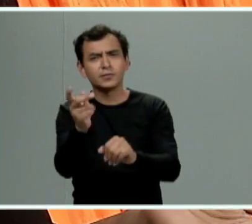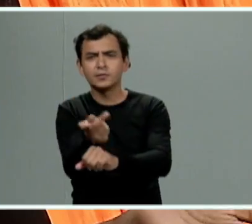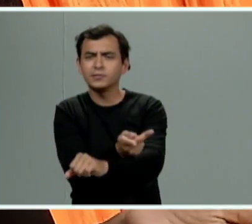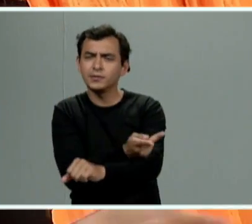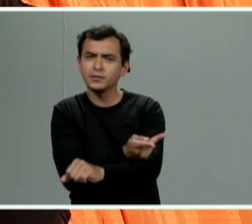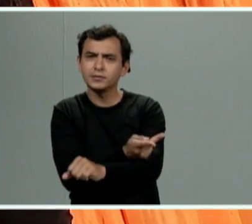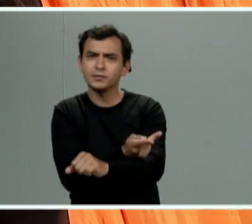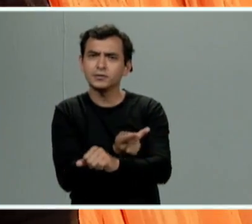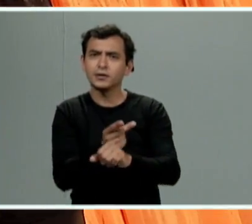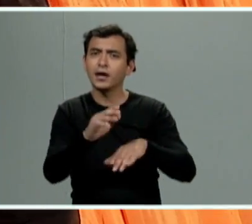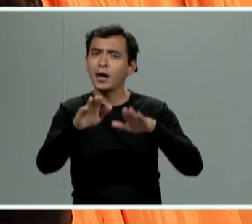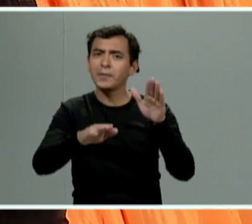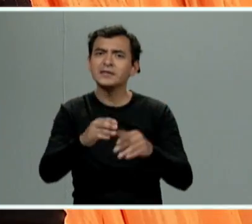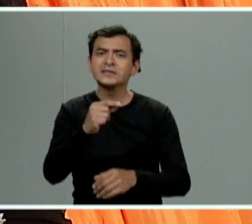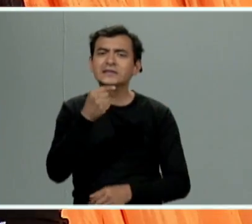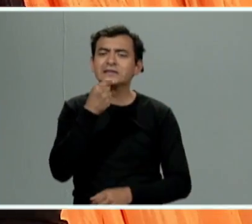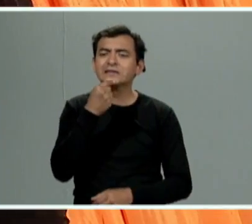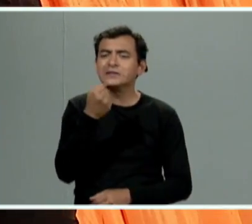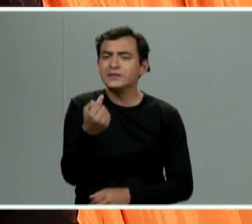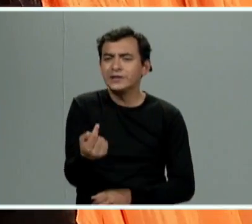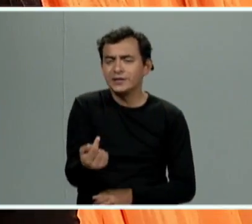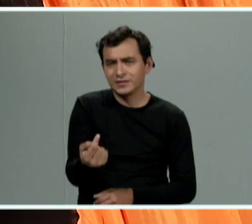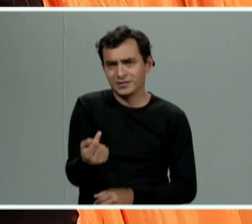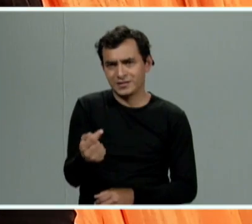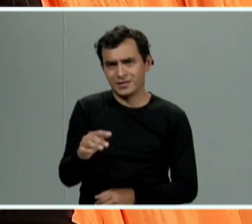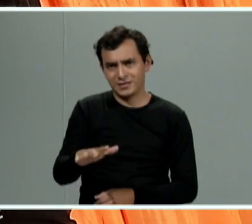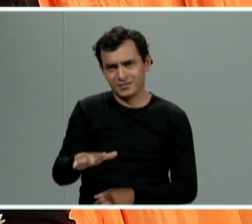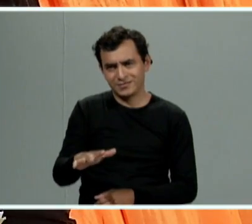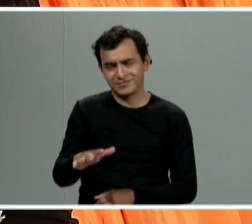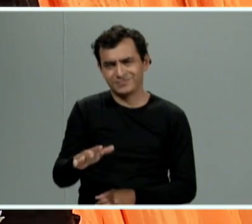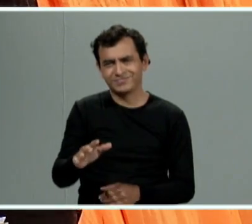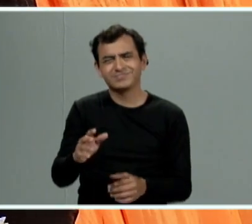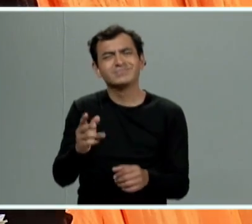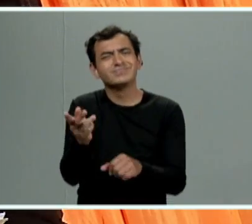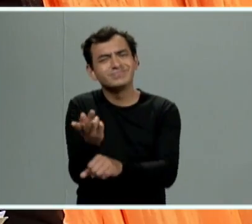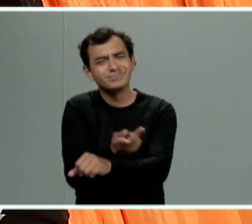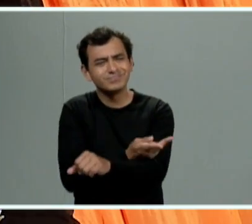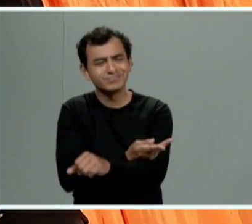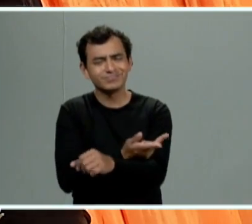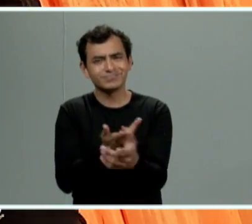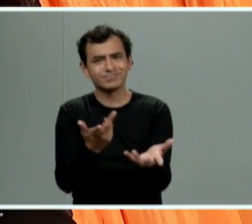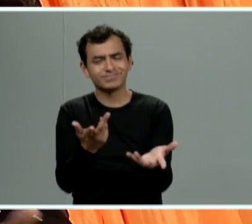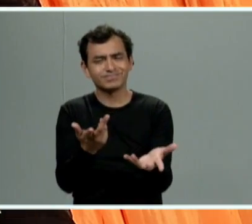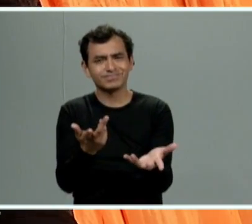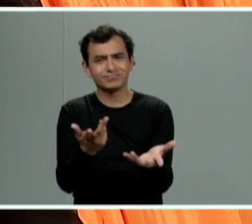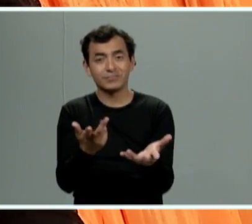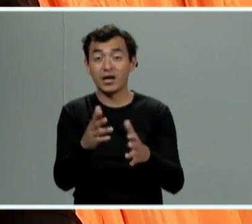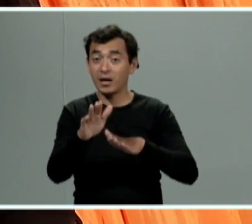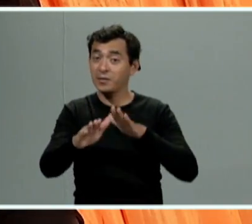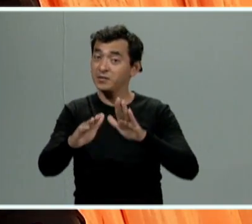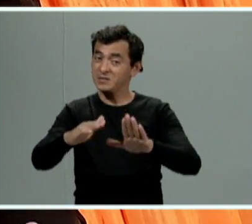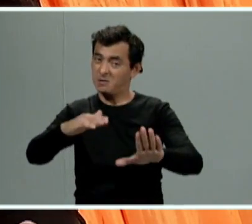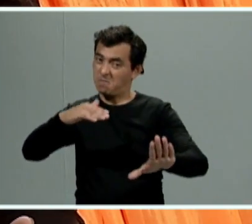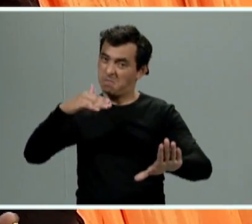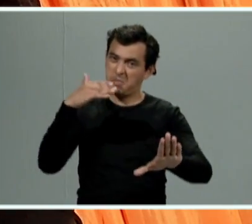es una menor de edad cuando es una niña por ejemplo cuando en este caso ha sido violentada e incluso